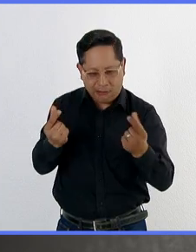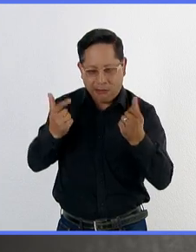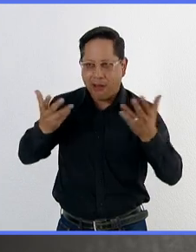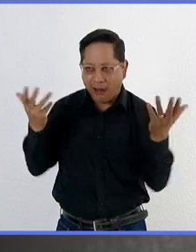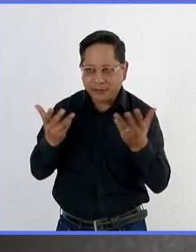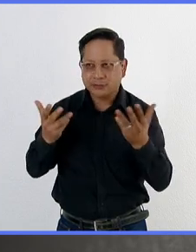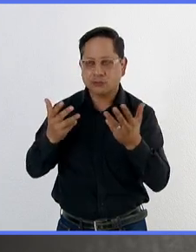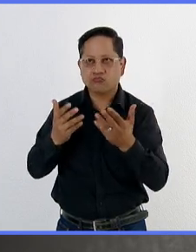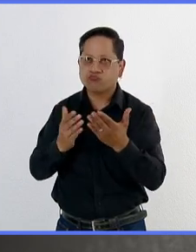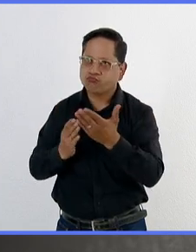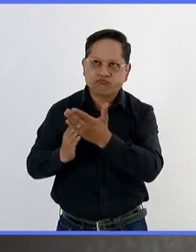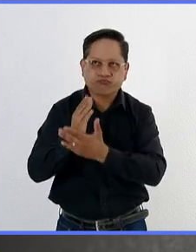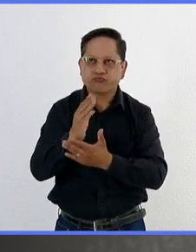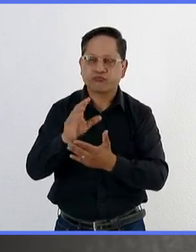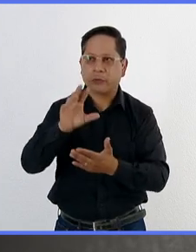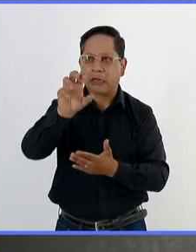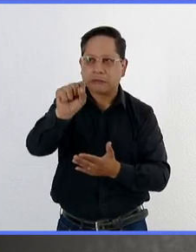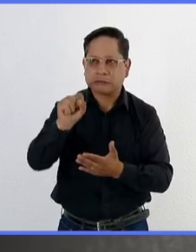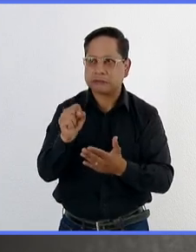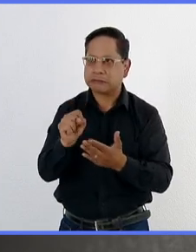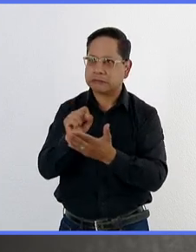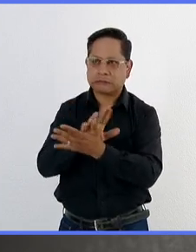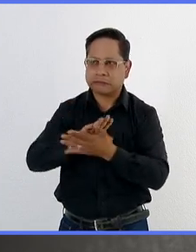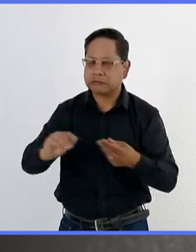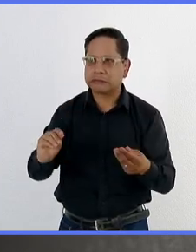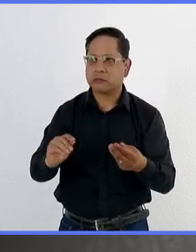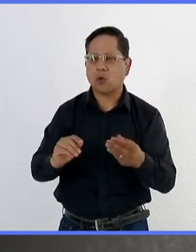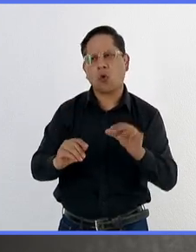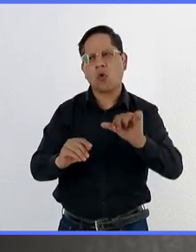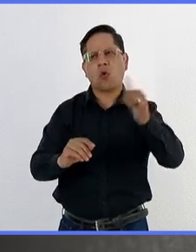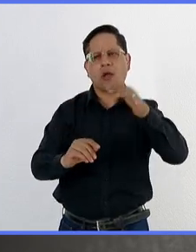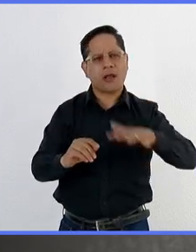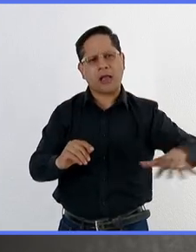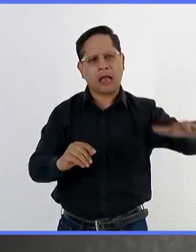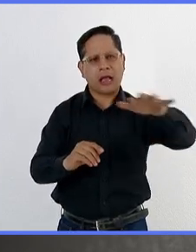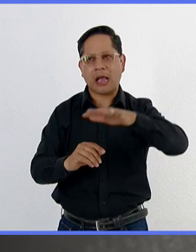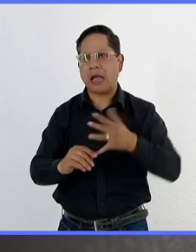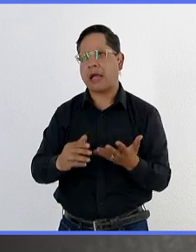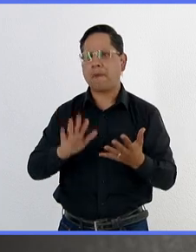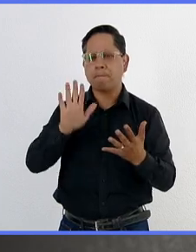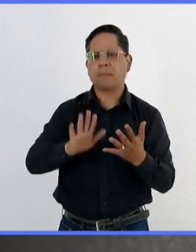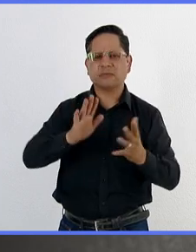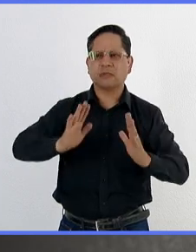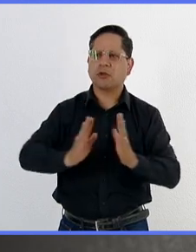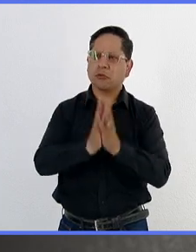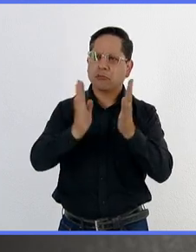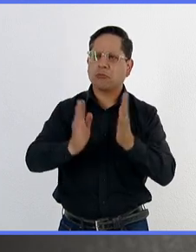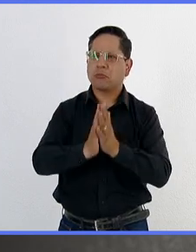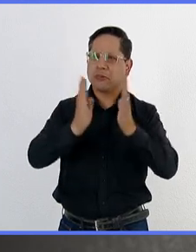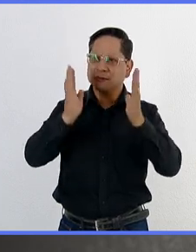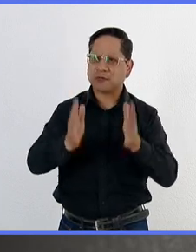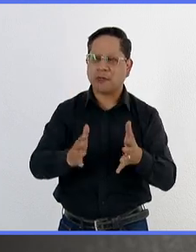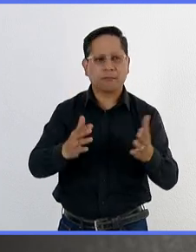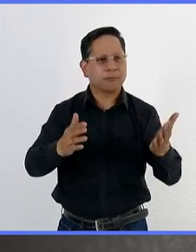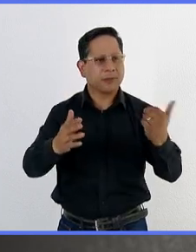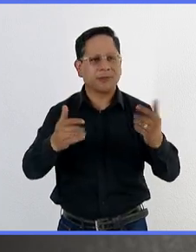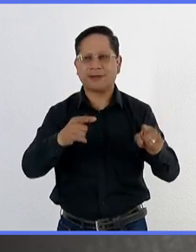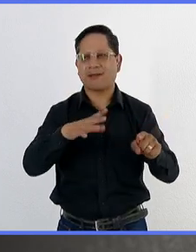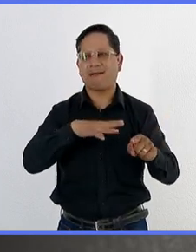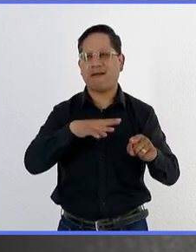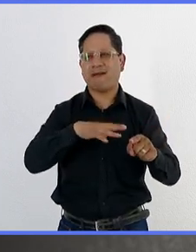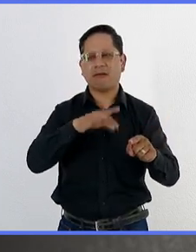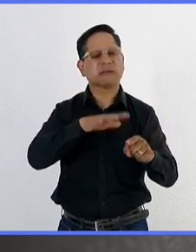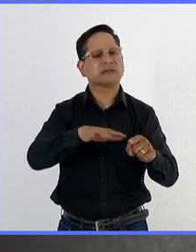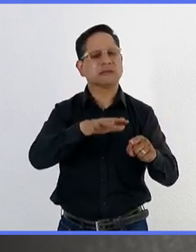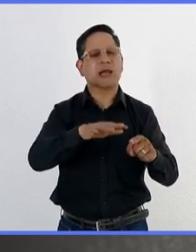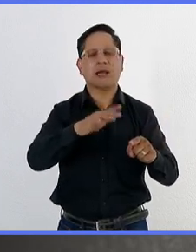oportuna. Y también tenemos otras áreas como campañas fitosanitarias de plagas que ya sabemos que están, que digamos